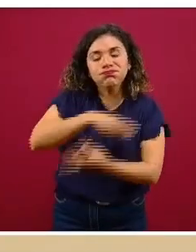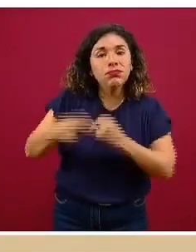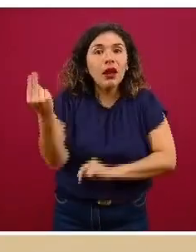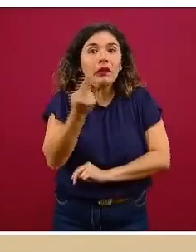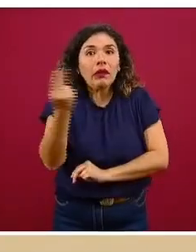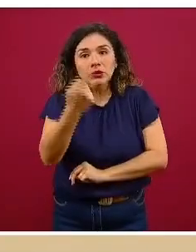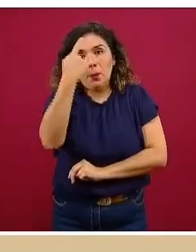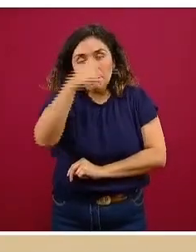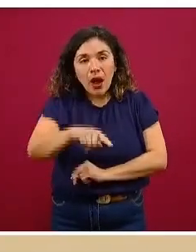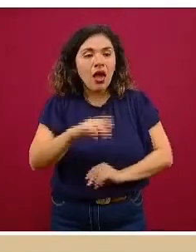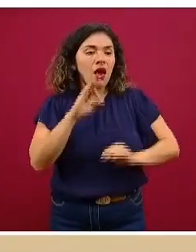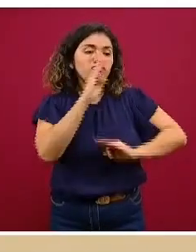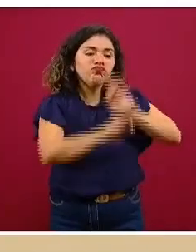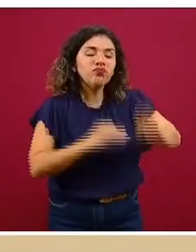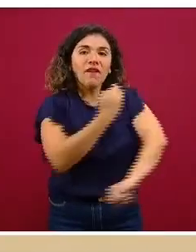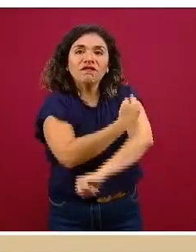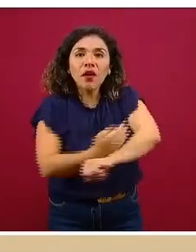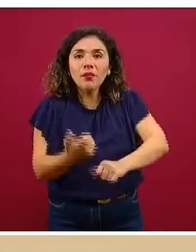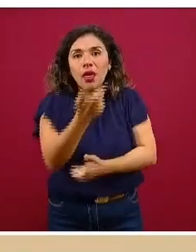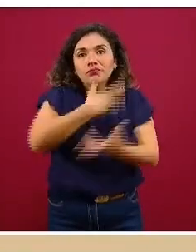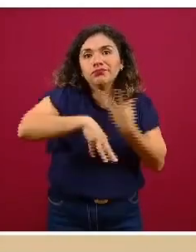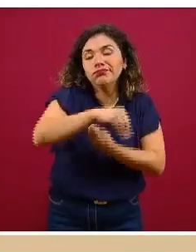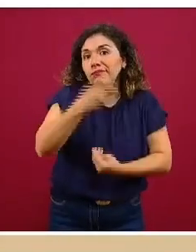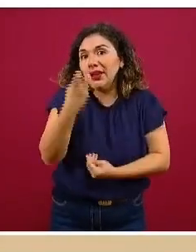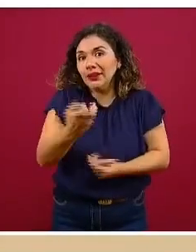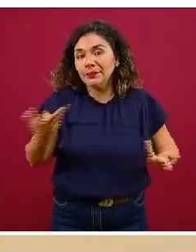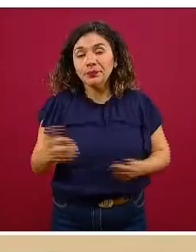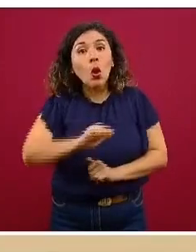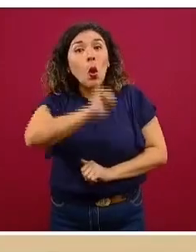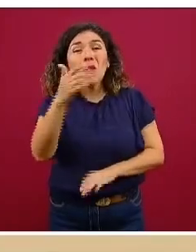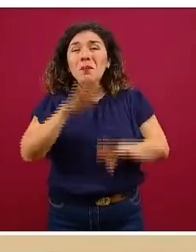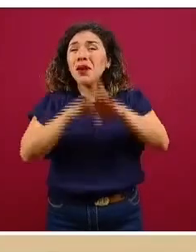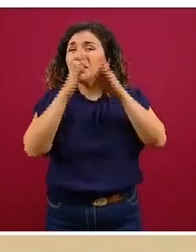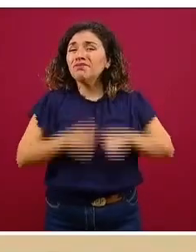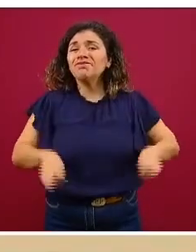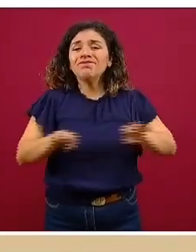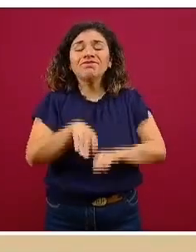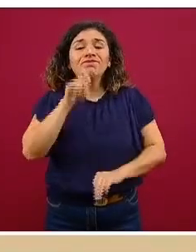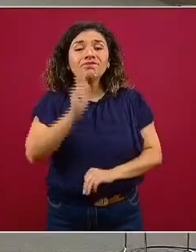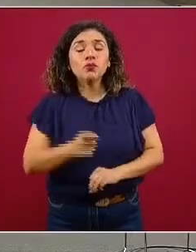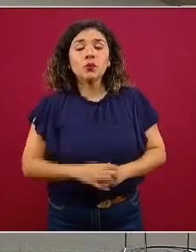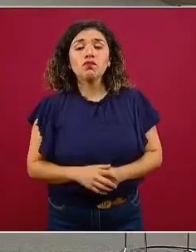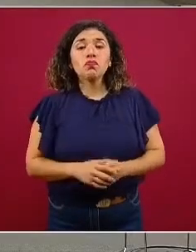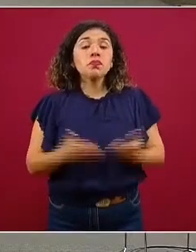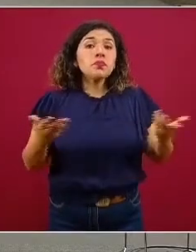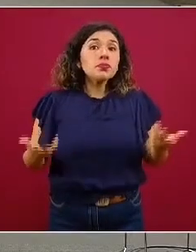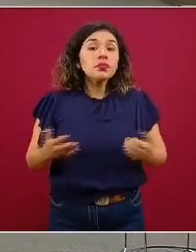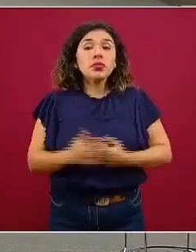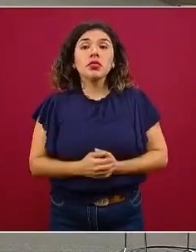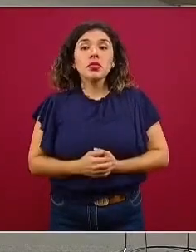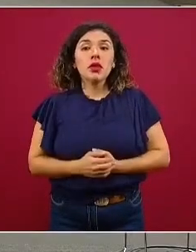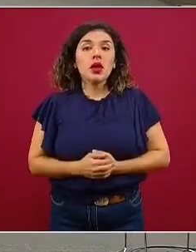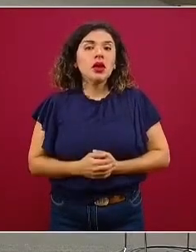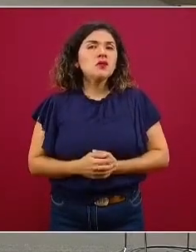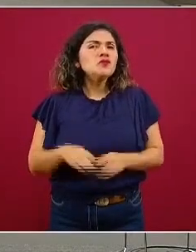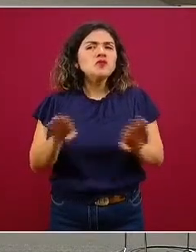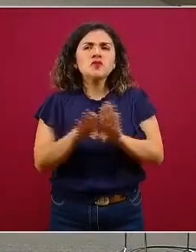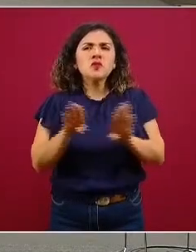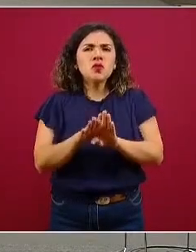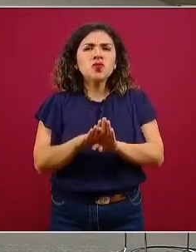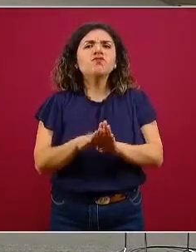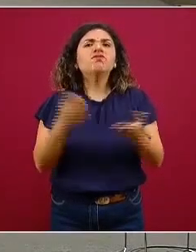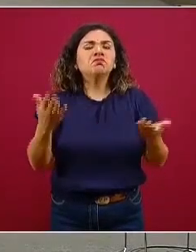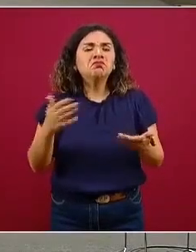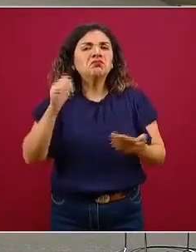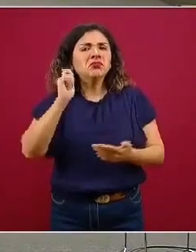el sustento de nuestras familias. Una de las cosas más importantes es que tanto en… así como se han mantenido las